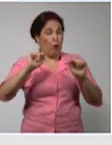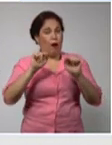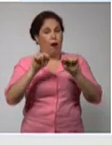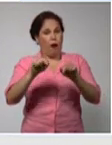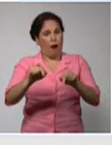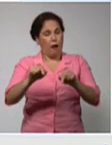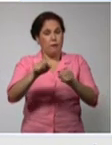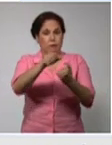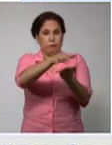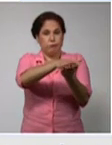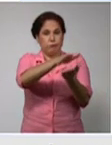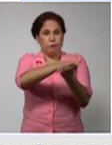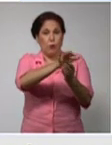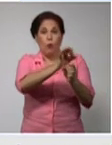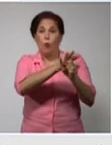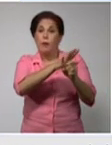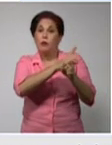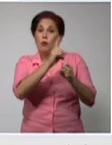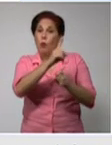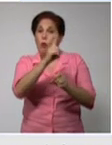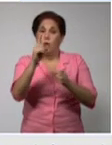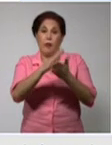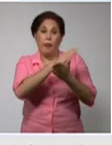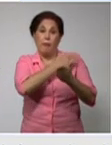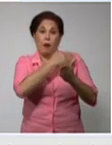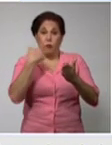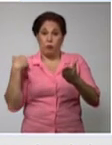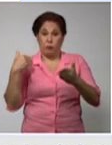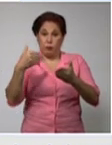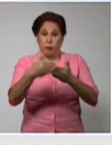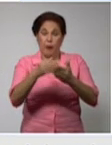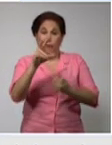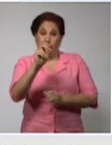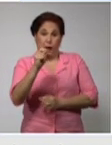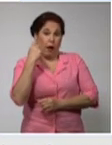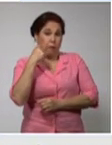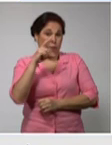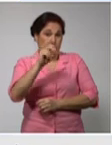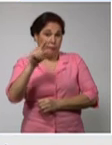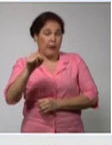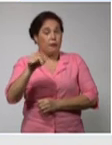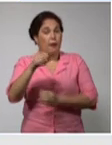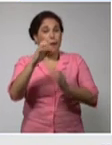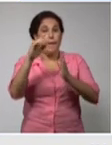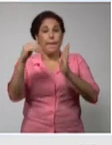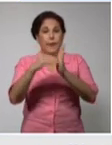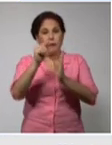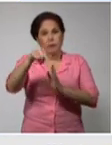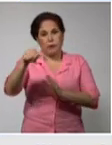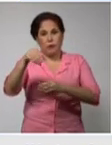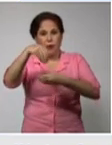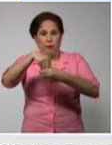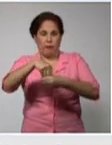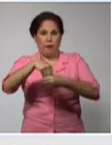acumulan desde el comienzo de la pandemia más de mil casos de COVID-19